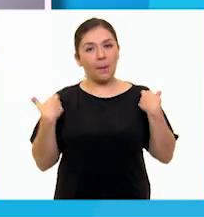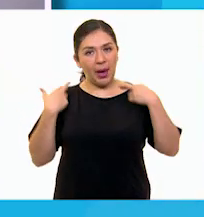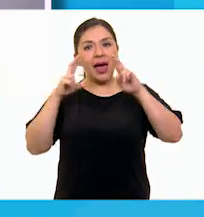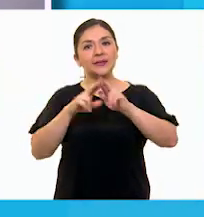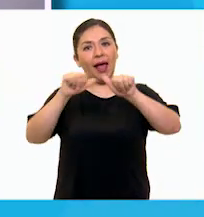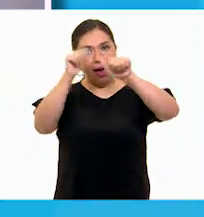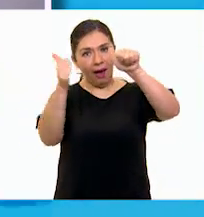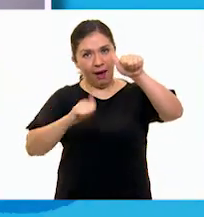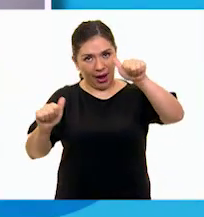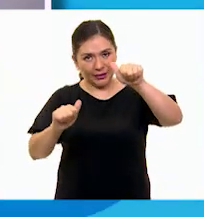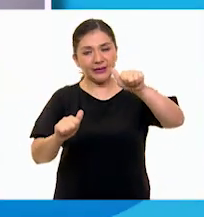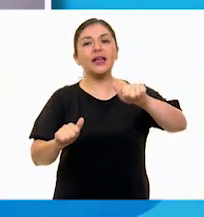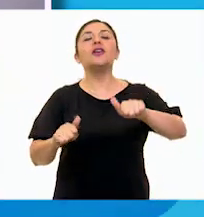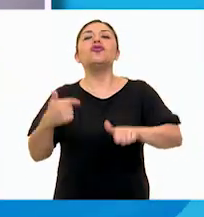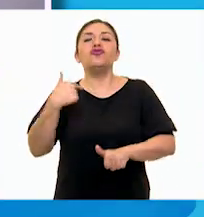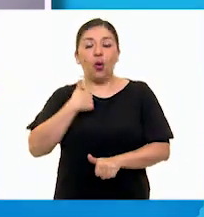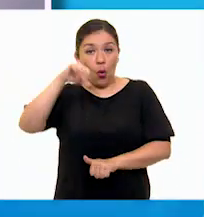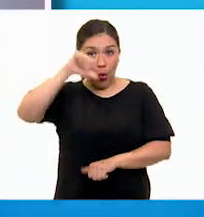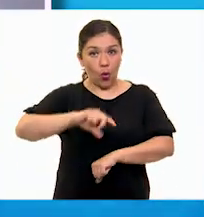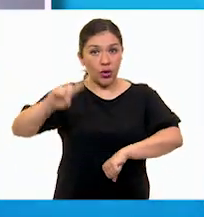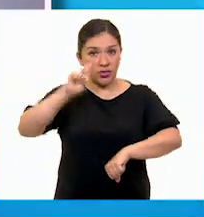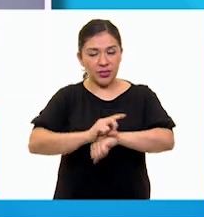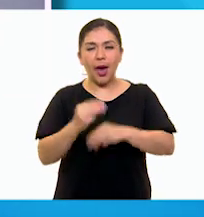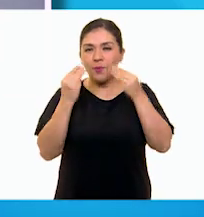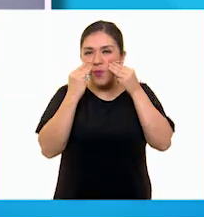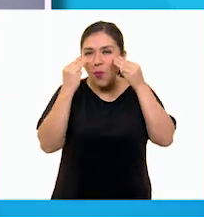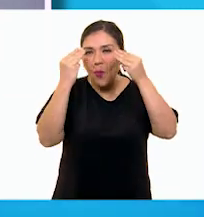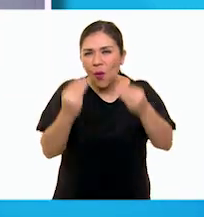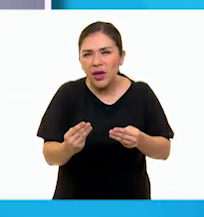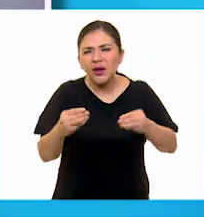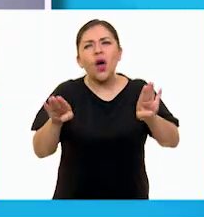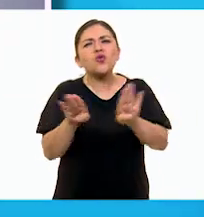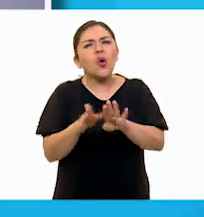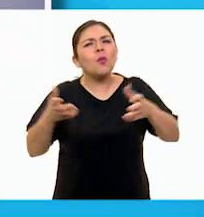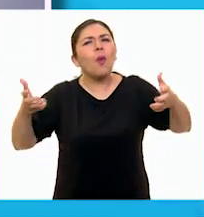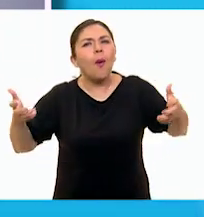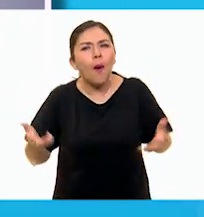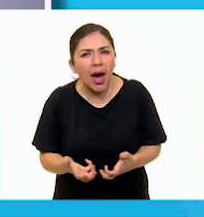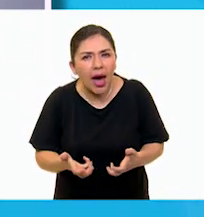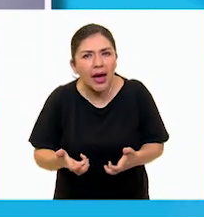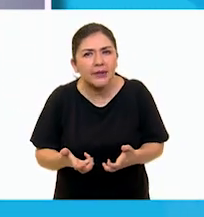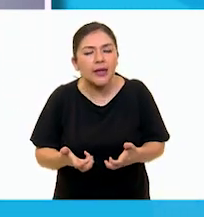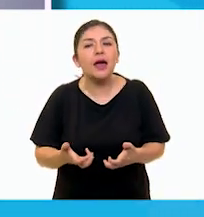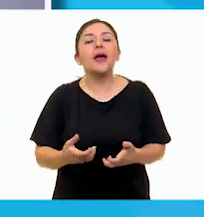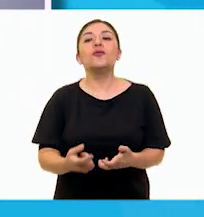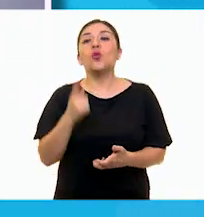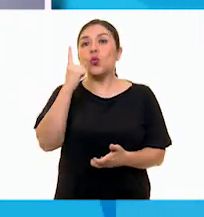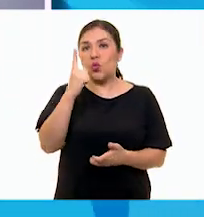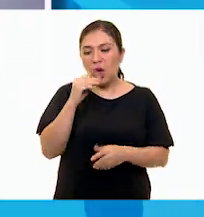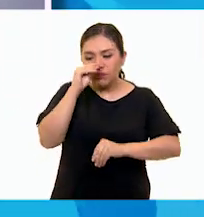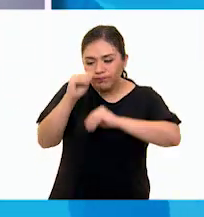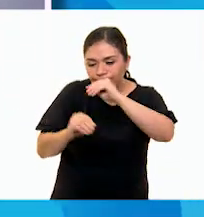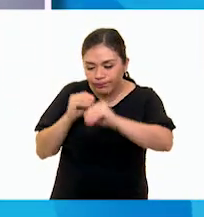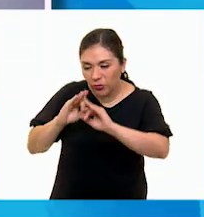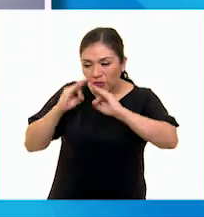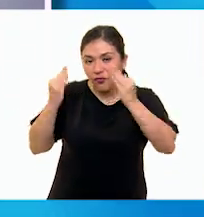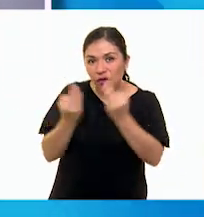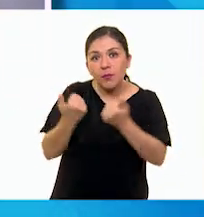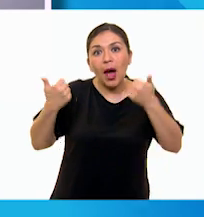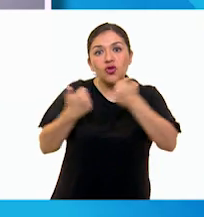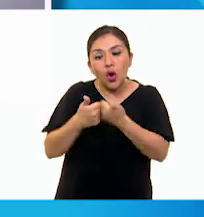artes y mercadóloga. Hoy les mostraré cómo realizar una escultura de